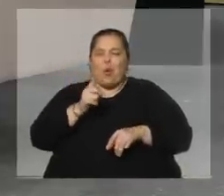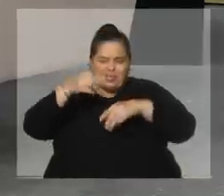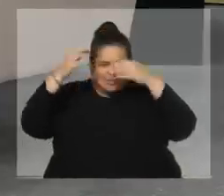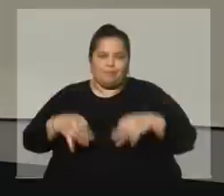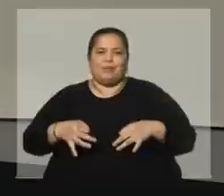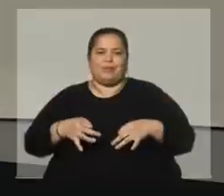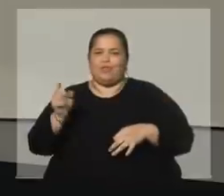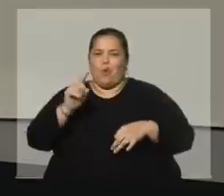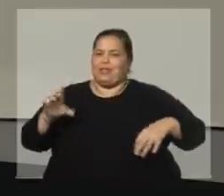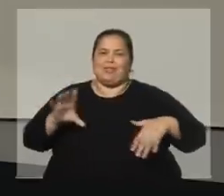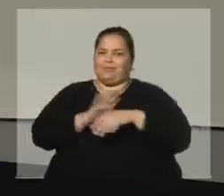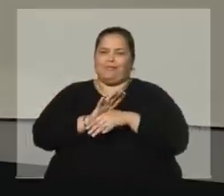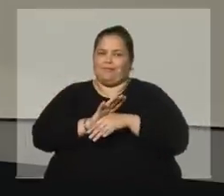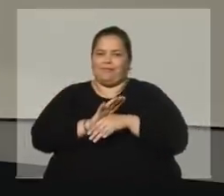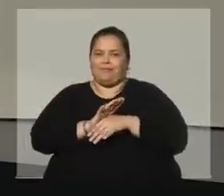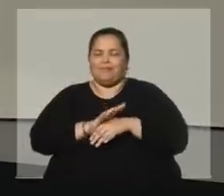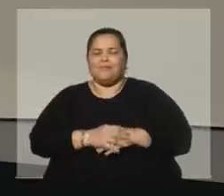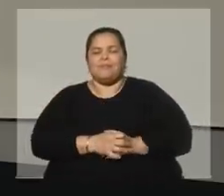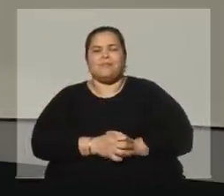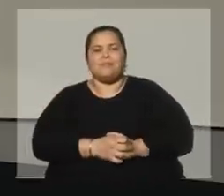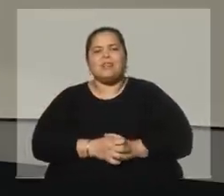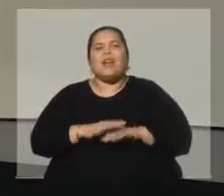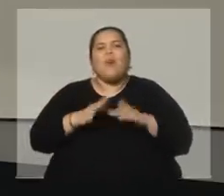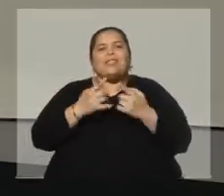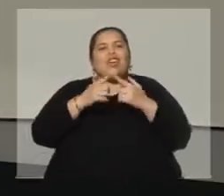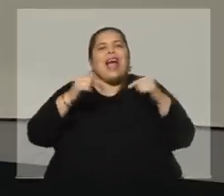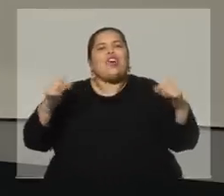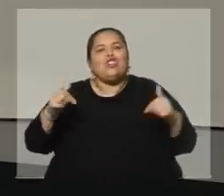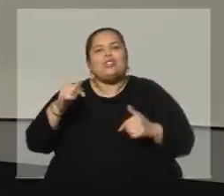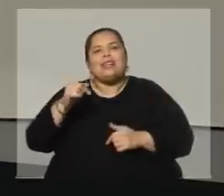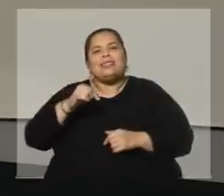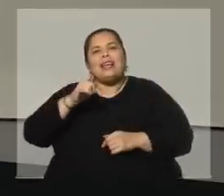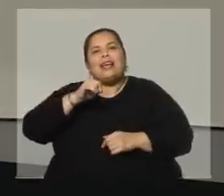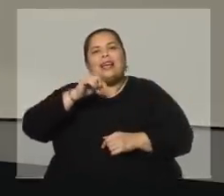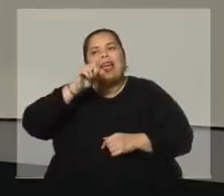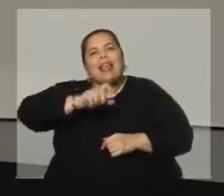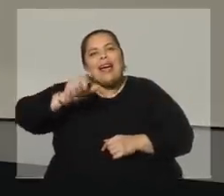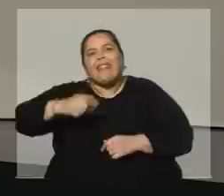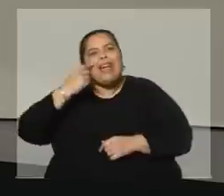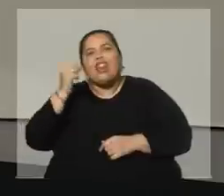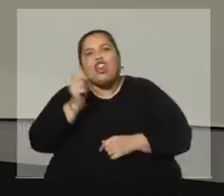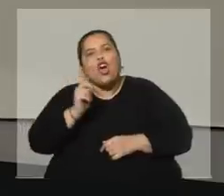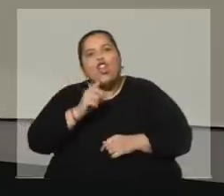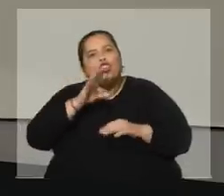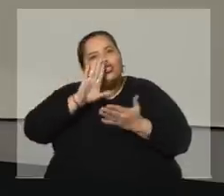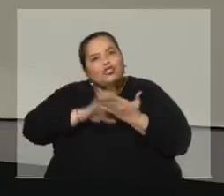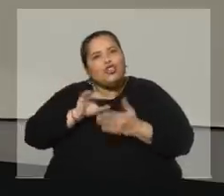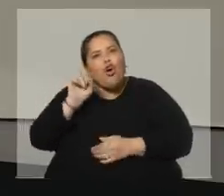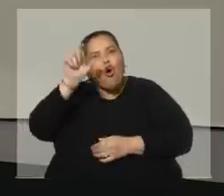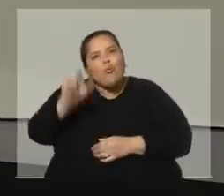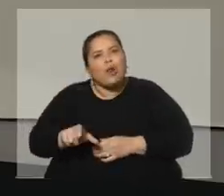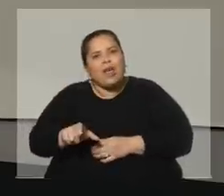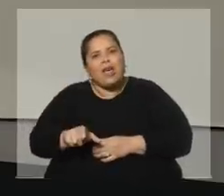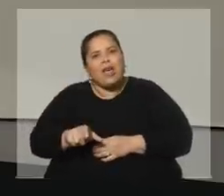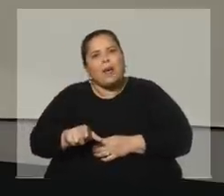tu persona, que sea así. ¿Cuáles son las cosas que la gente no conoce y que sin embargo debería saber